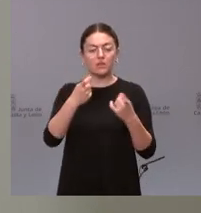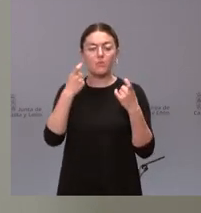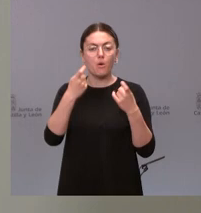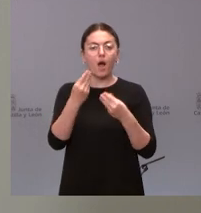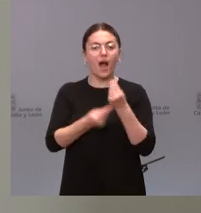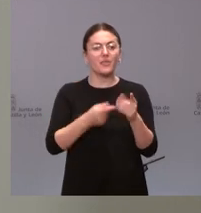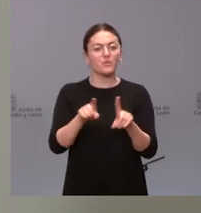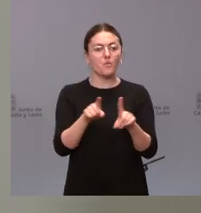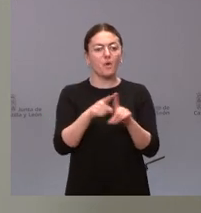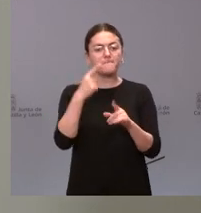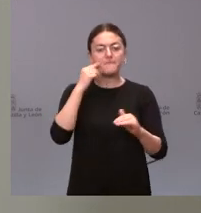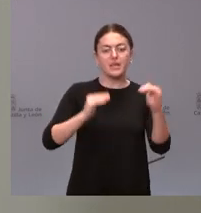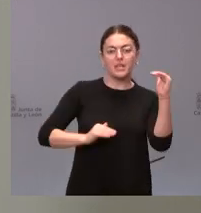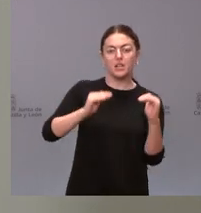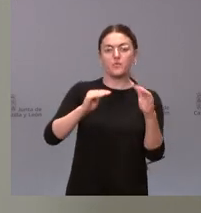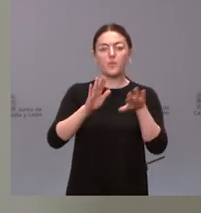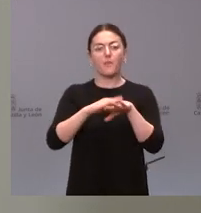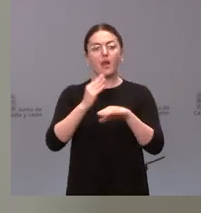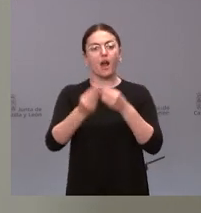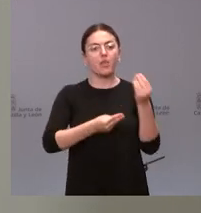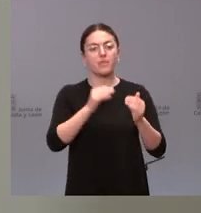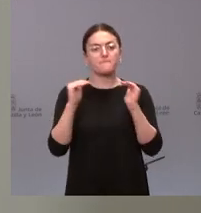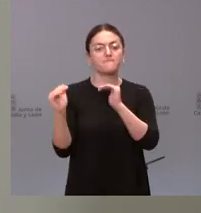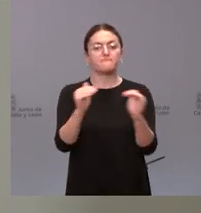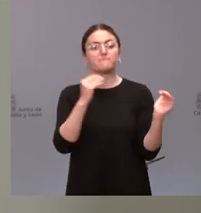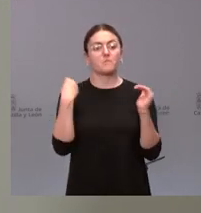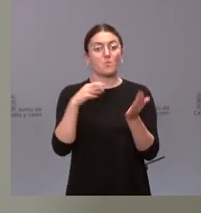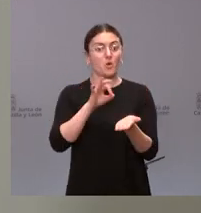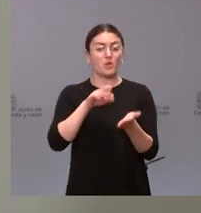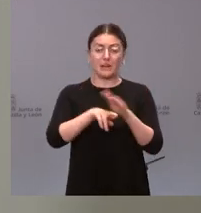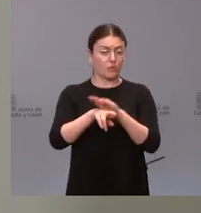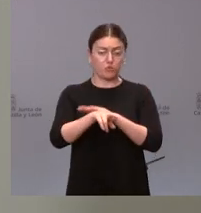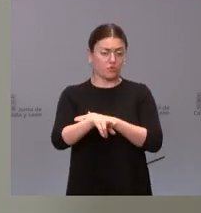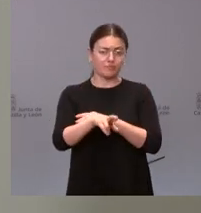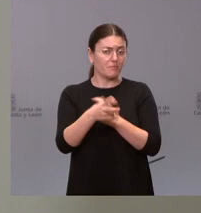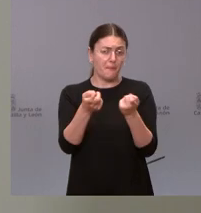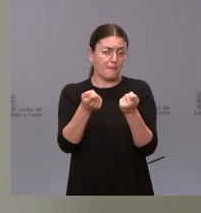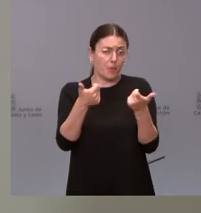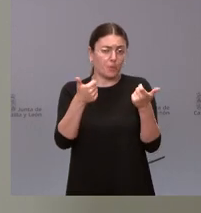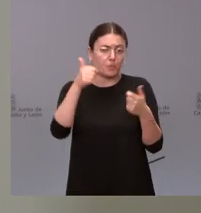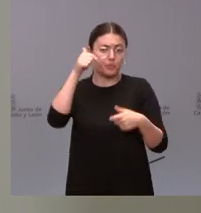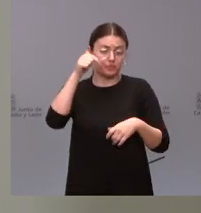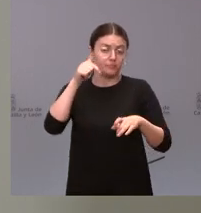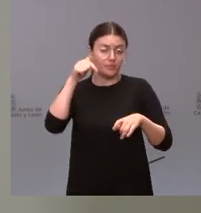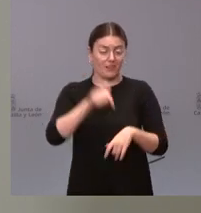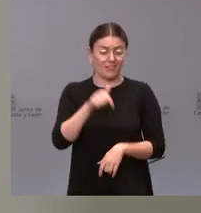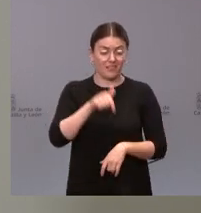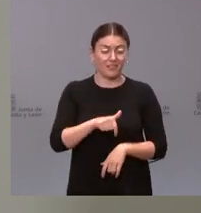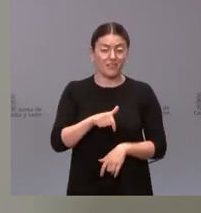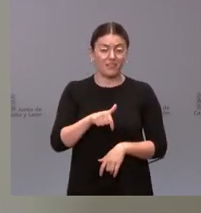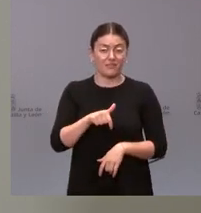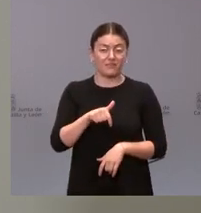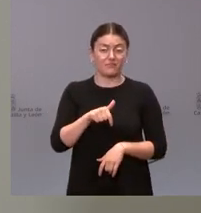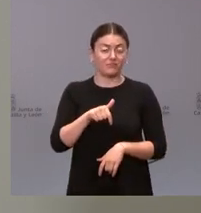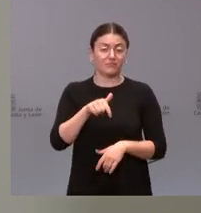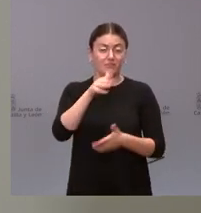esfuerzo de equilibrio de llegada a todo el territorio dentro de unos recursos que lo generalmente son escasos y lo son más en una comunidad tan extensa y tan diversa como